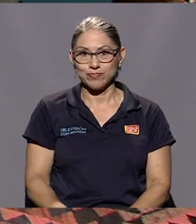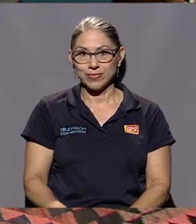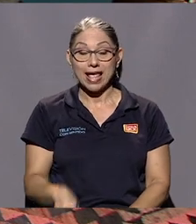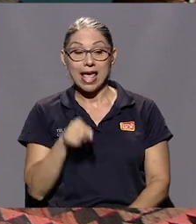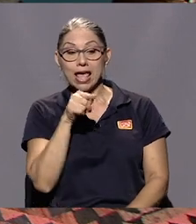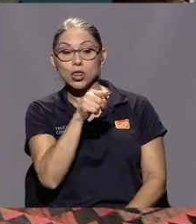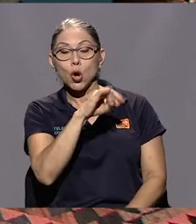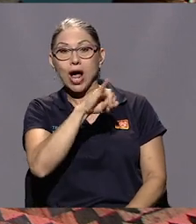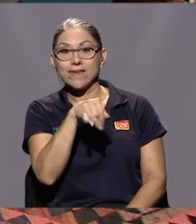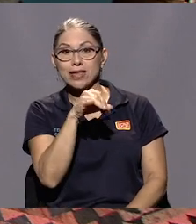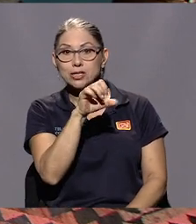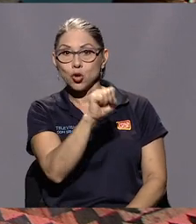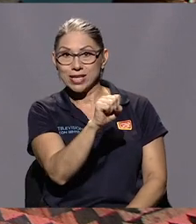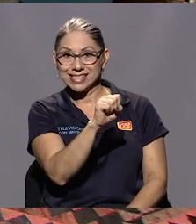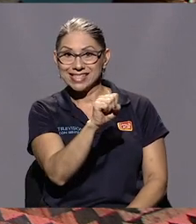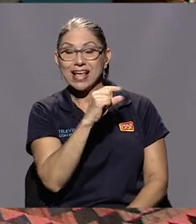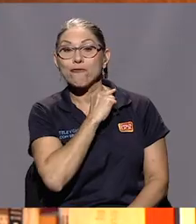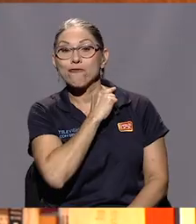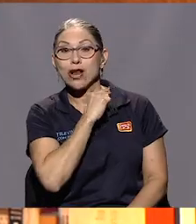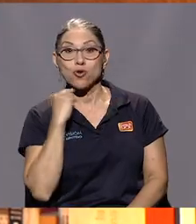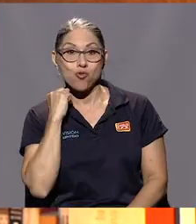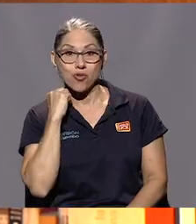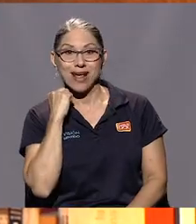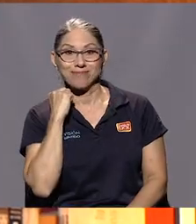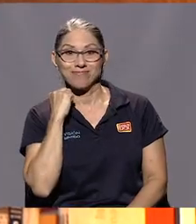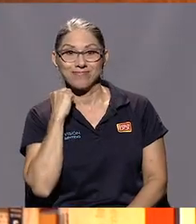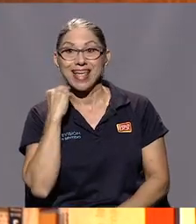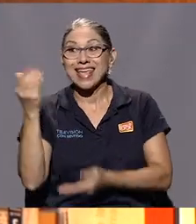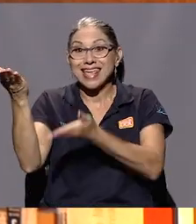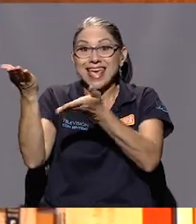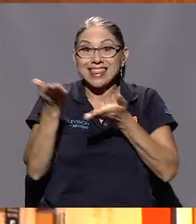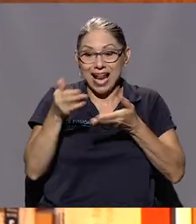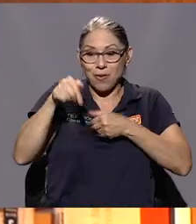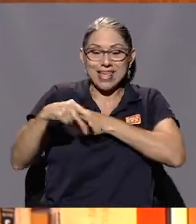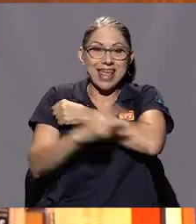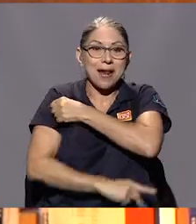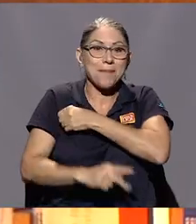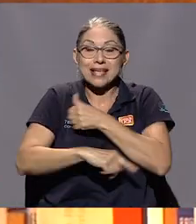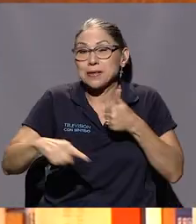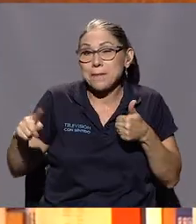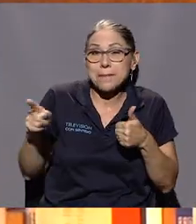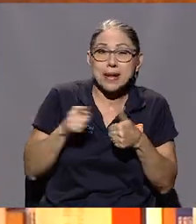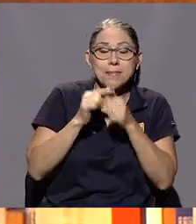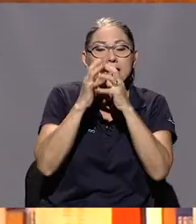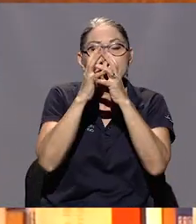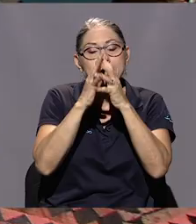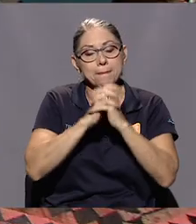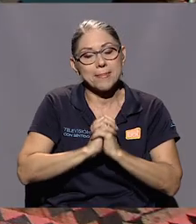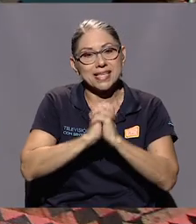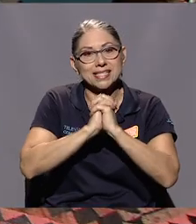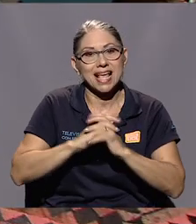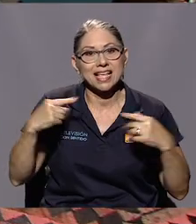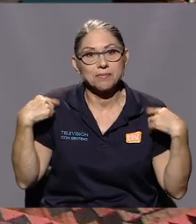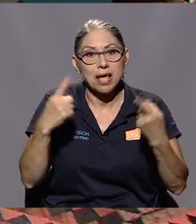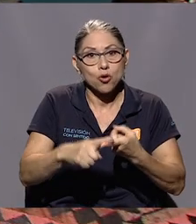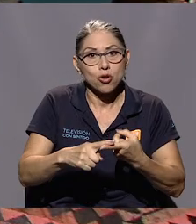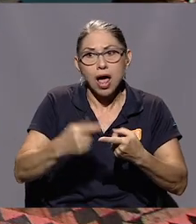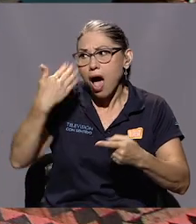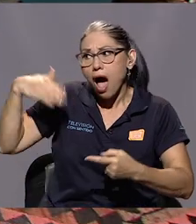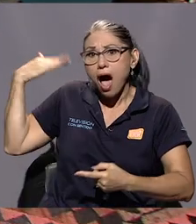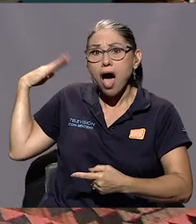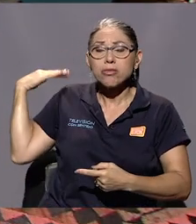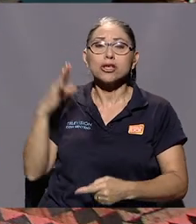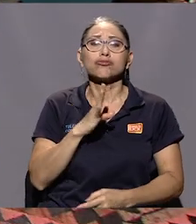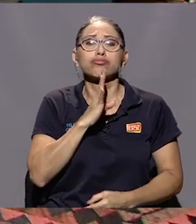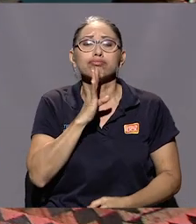Y Don Javier Solís fue el cura que trajo al país la primera misa en español. Hasta ese momento se